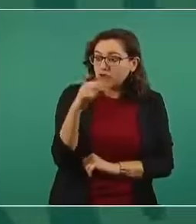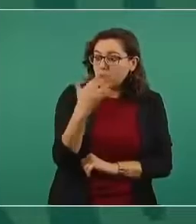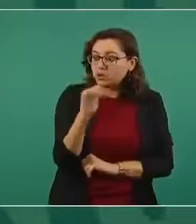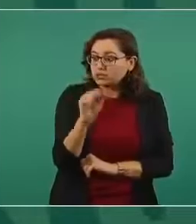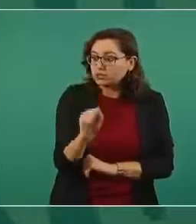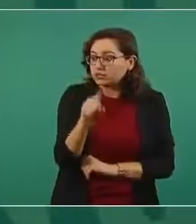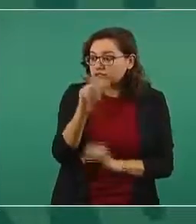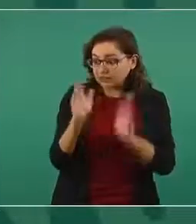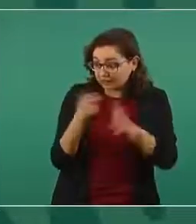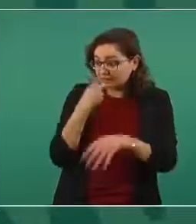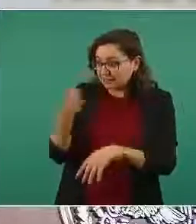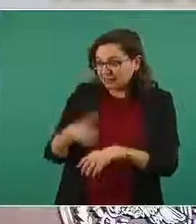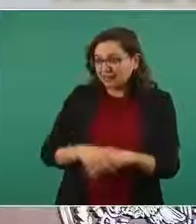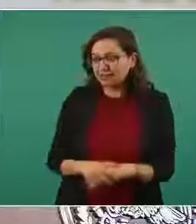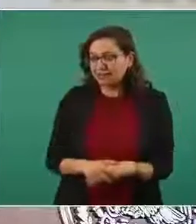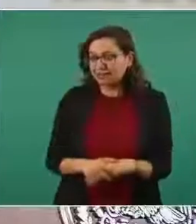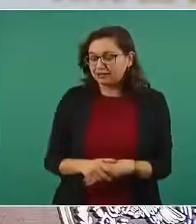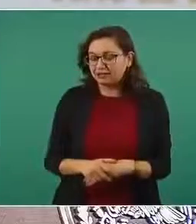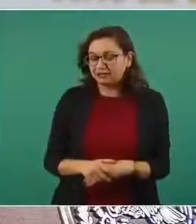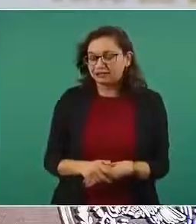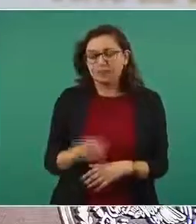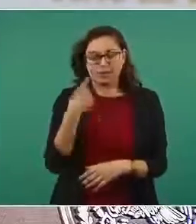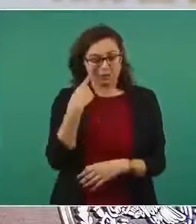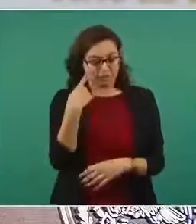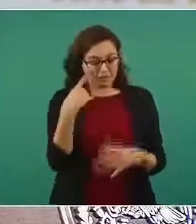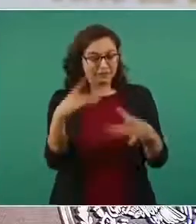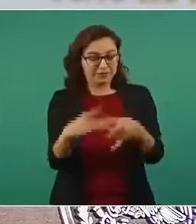les explico se